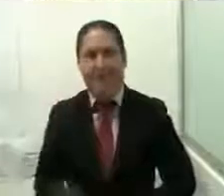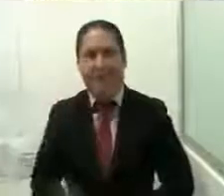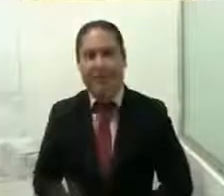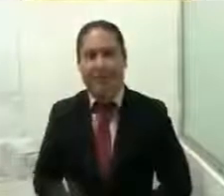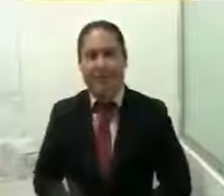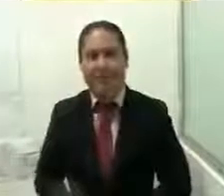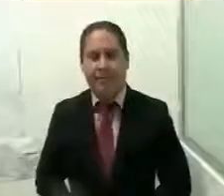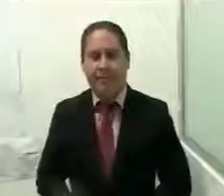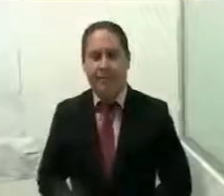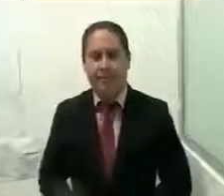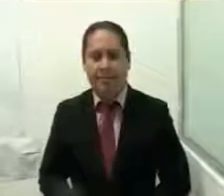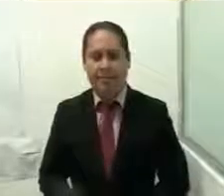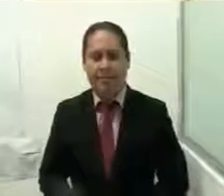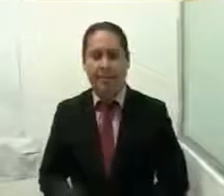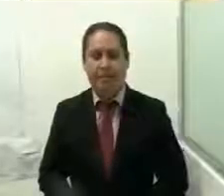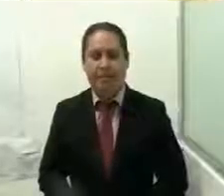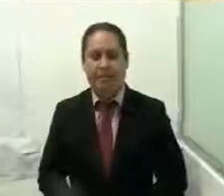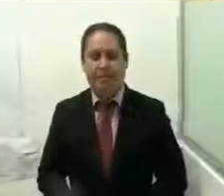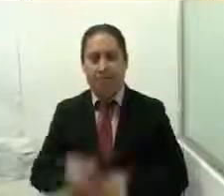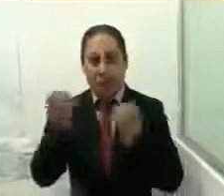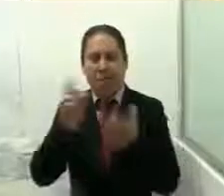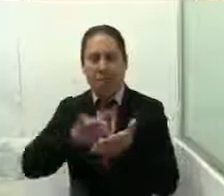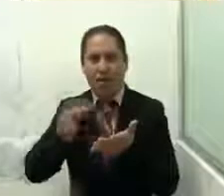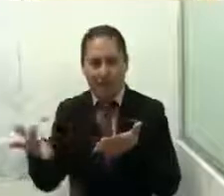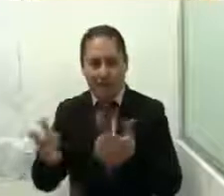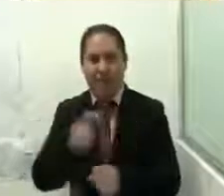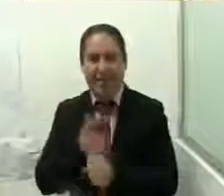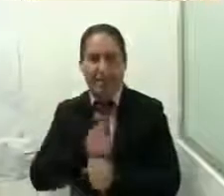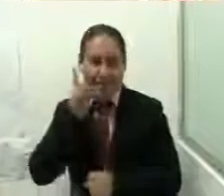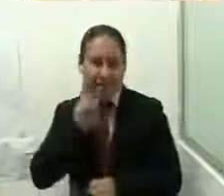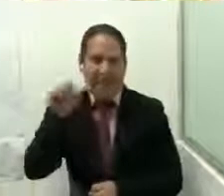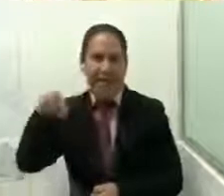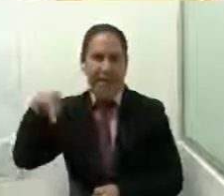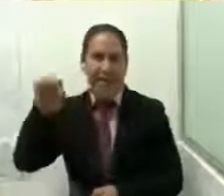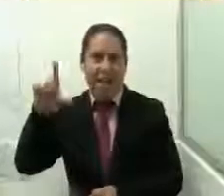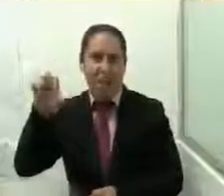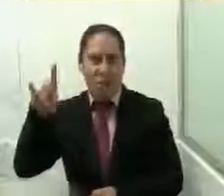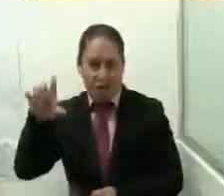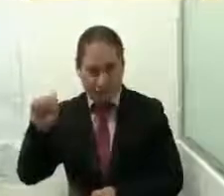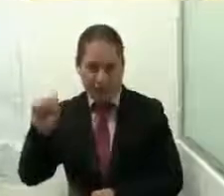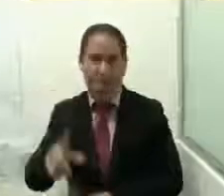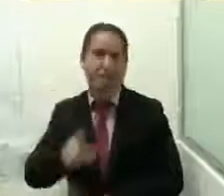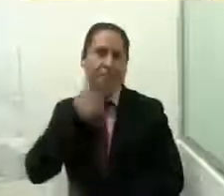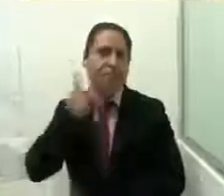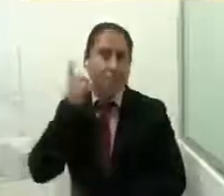Muchas gracias, licenciada Ana Luisa Rodríguez. Tiene el uso de la palabra la ciudadana diputada María Eugenia Pérez